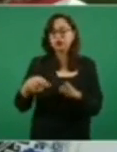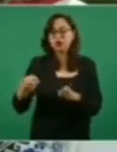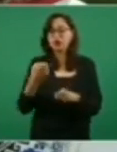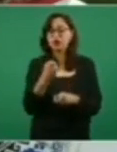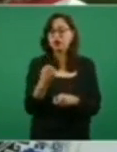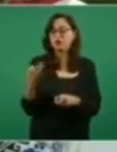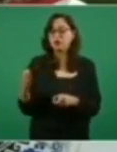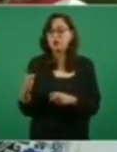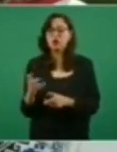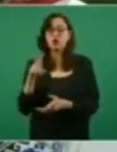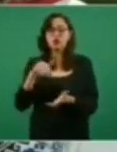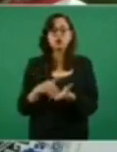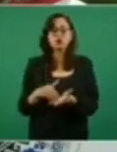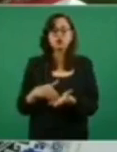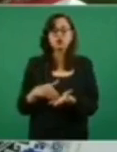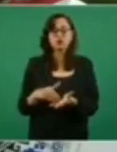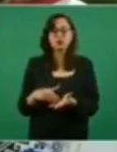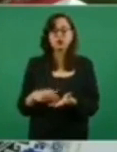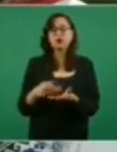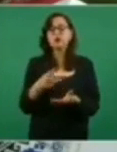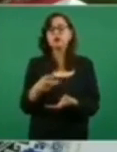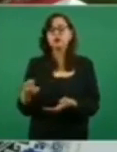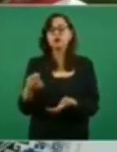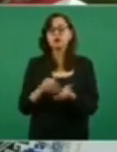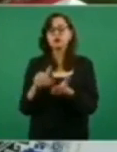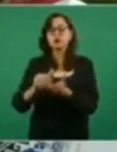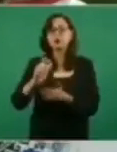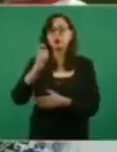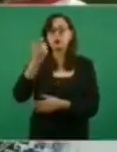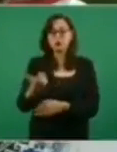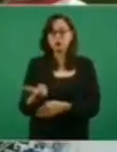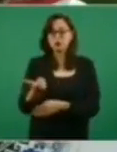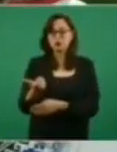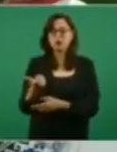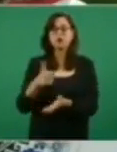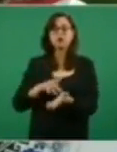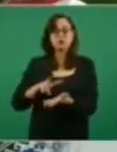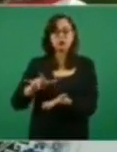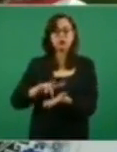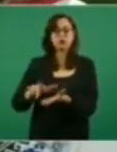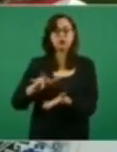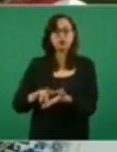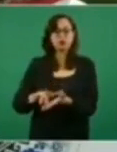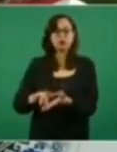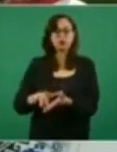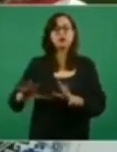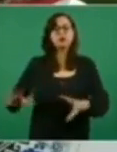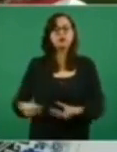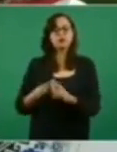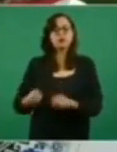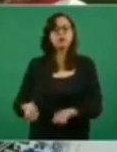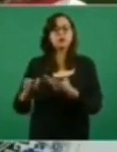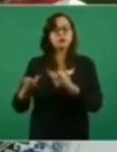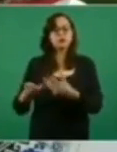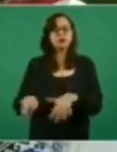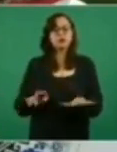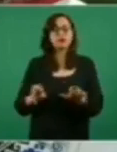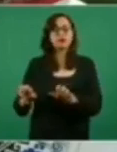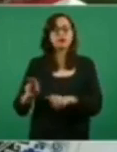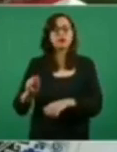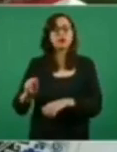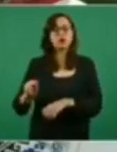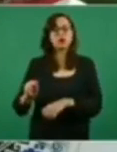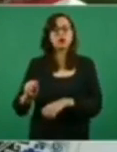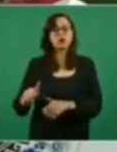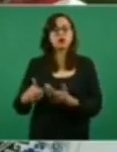fue elevada a rango constitucional, los adultos mayores deben recibir un apoyo por parte del gobierno. La reforma en el artículo